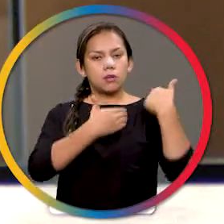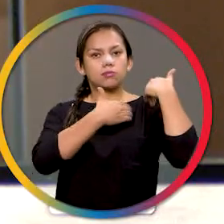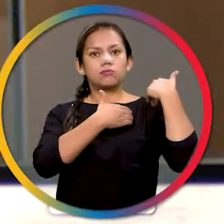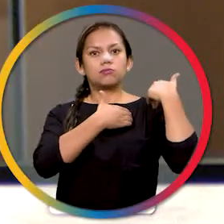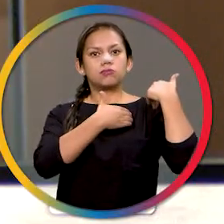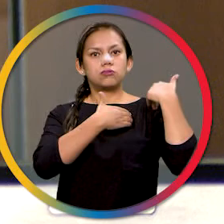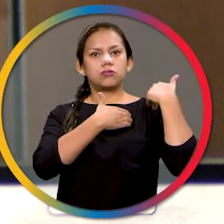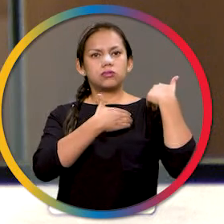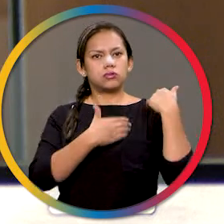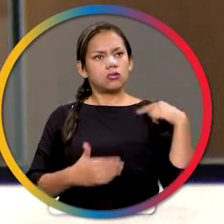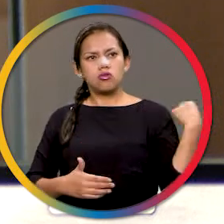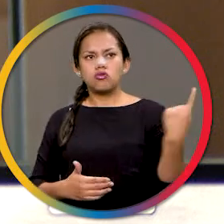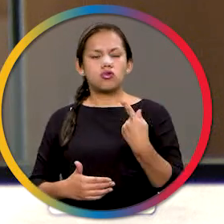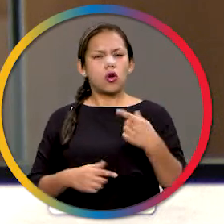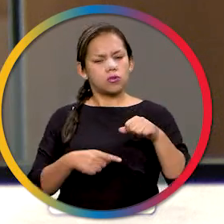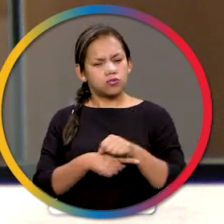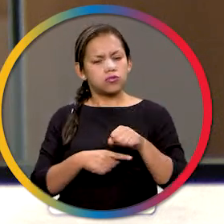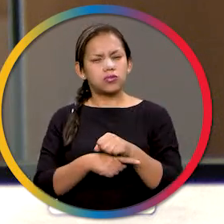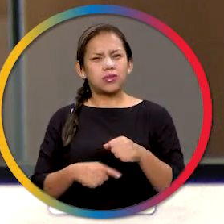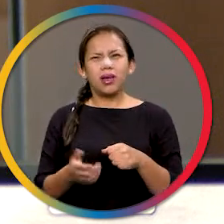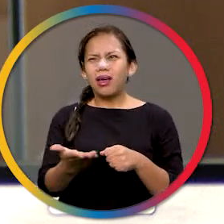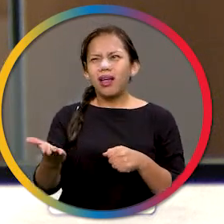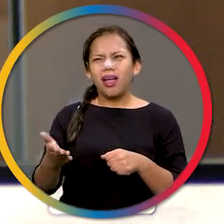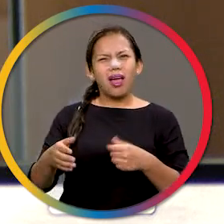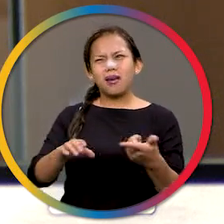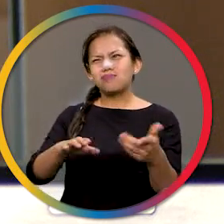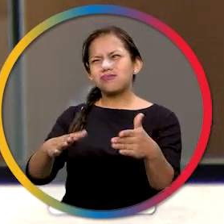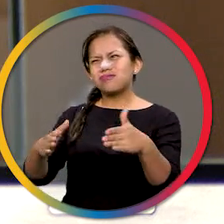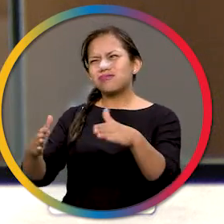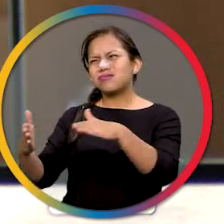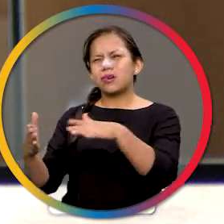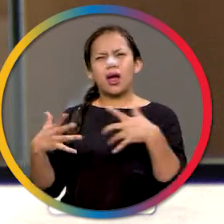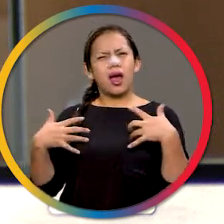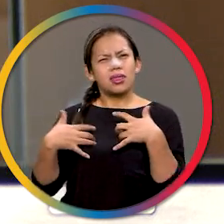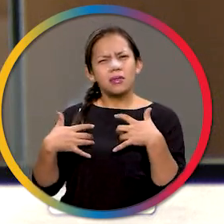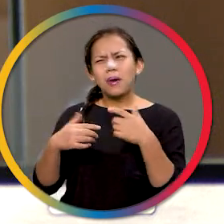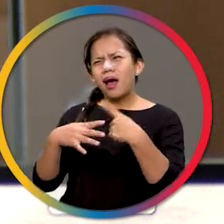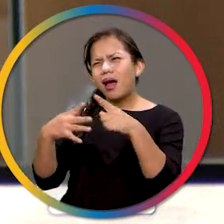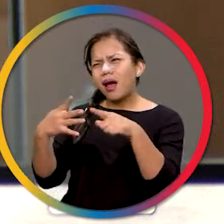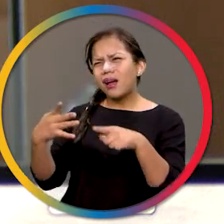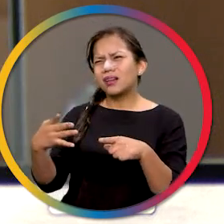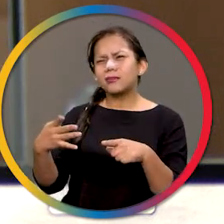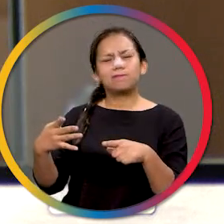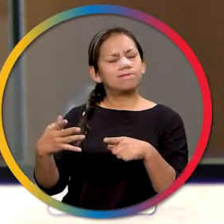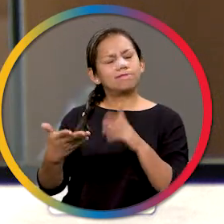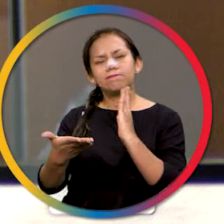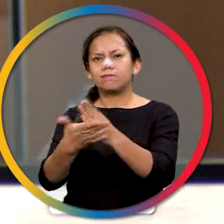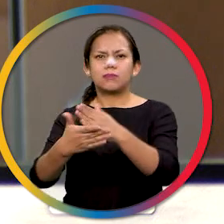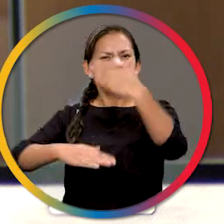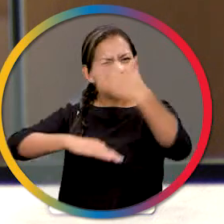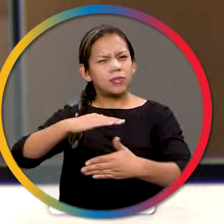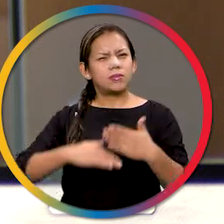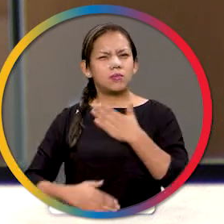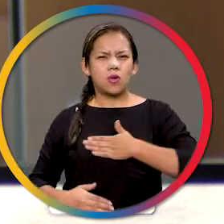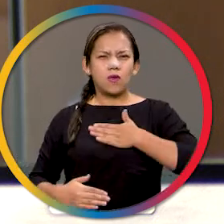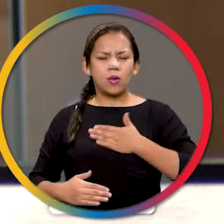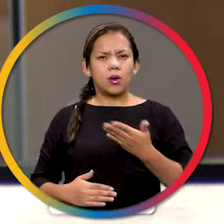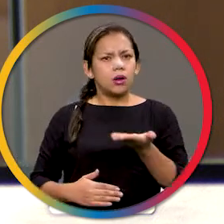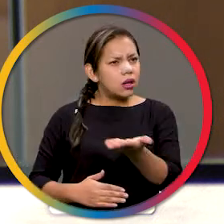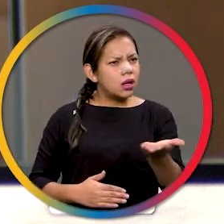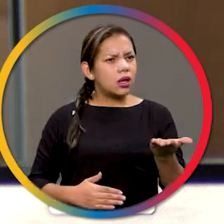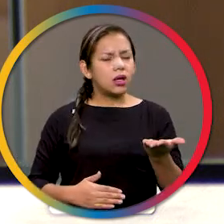responsabilidad de parar este genocidio animal. Un país, una